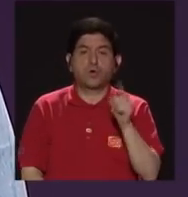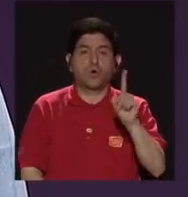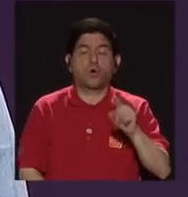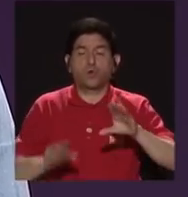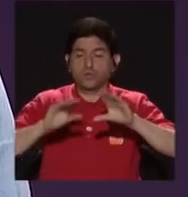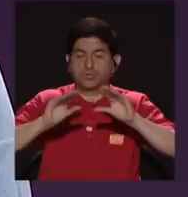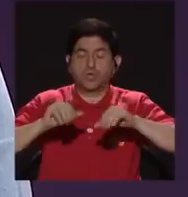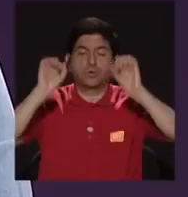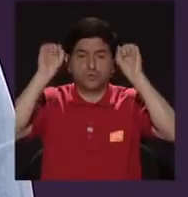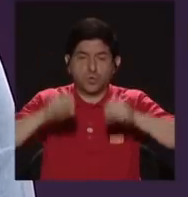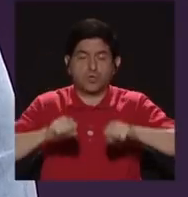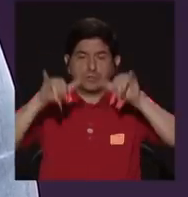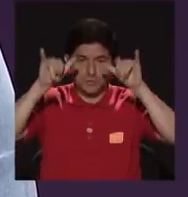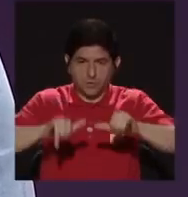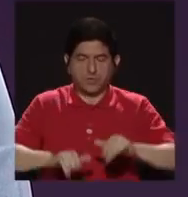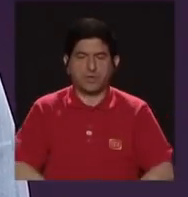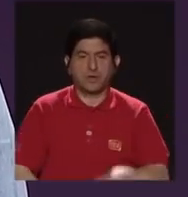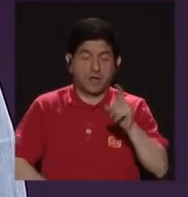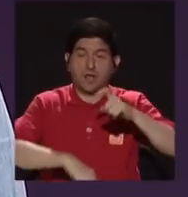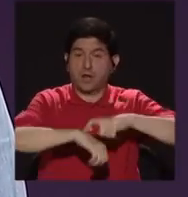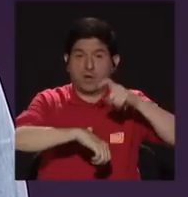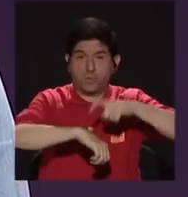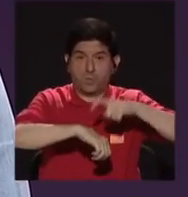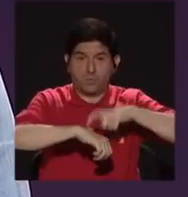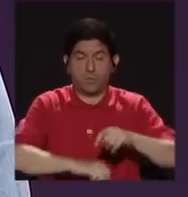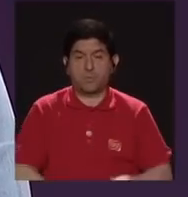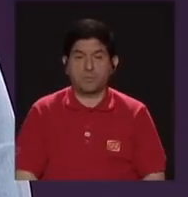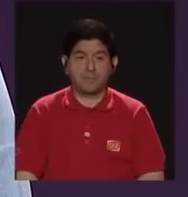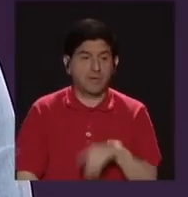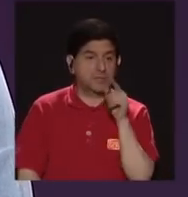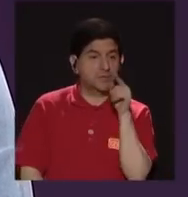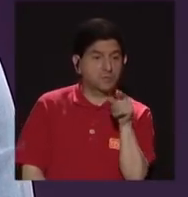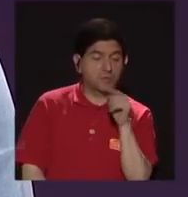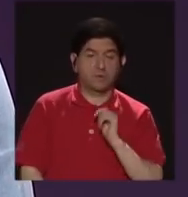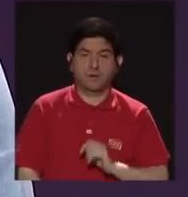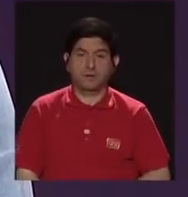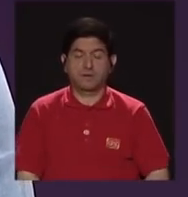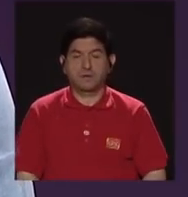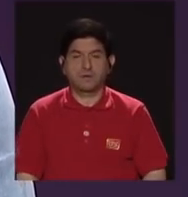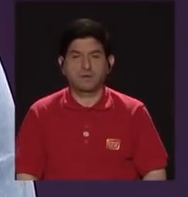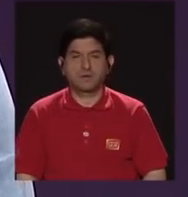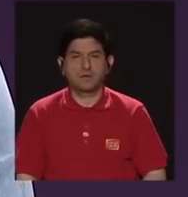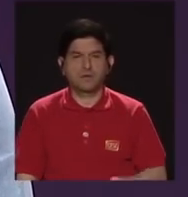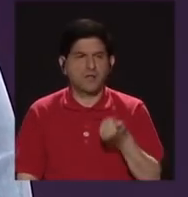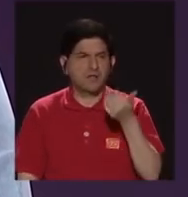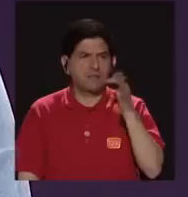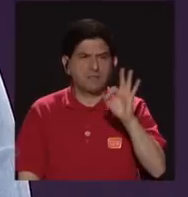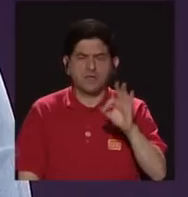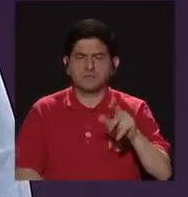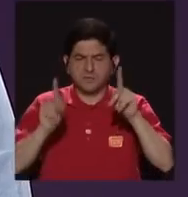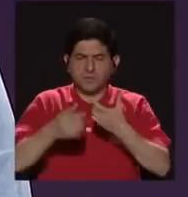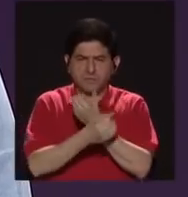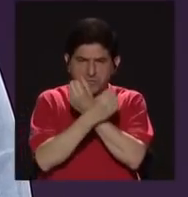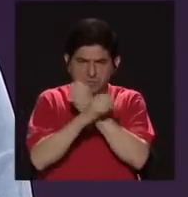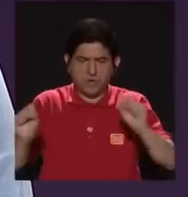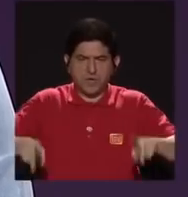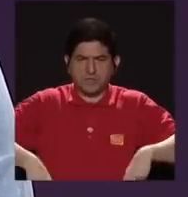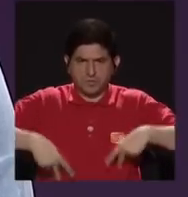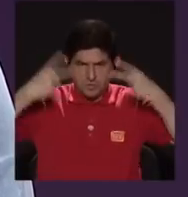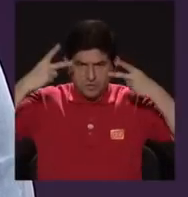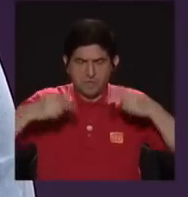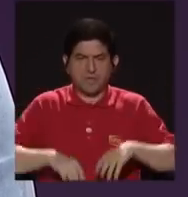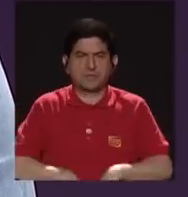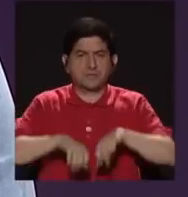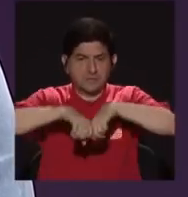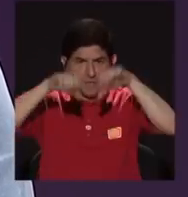colchones. En un momento dado, había 19 sobrevivientes en el